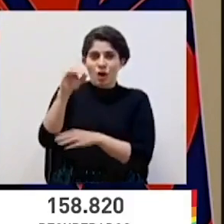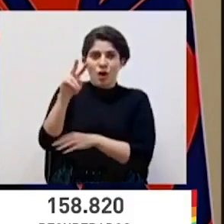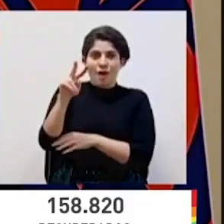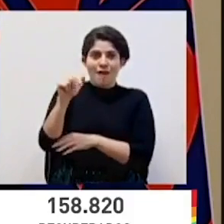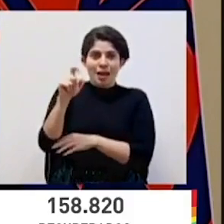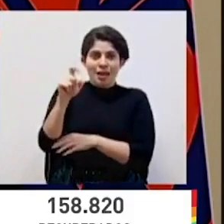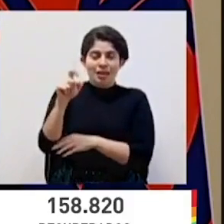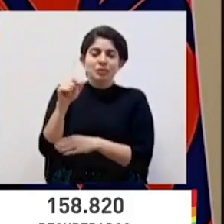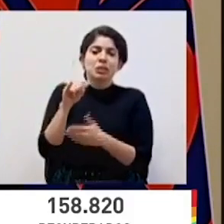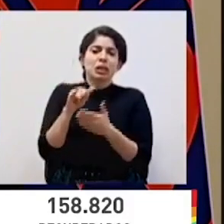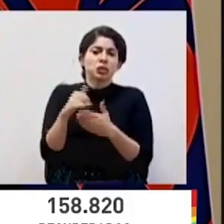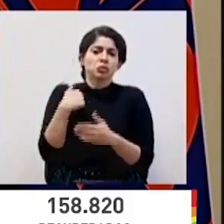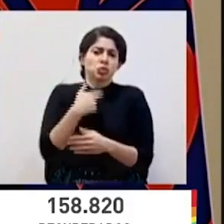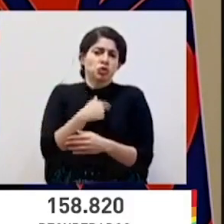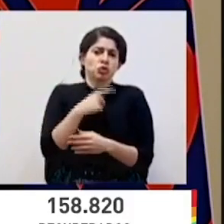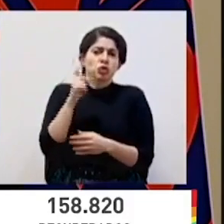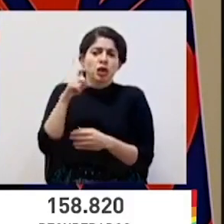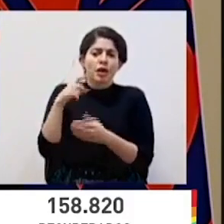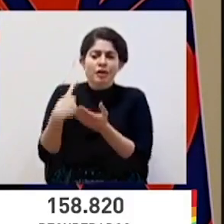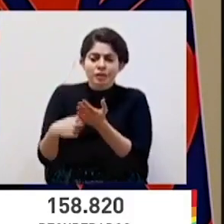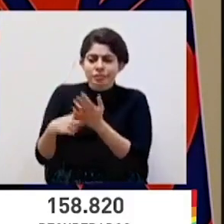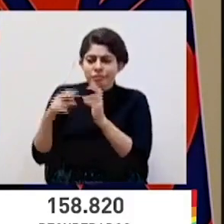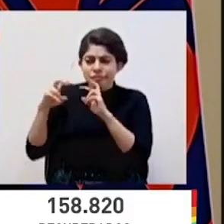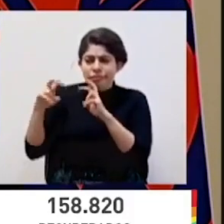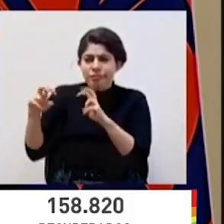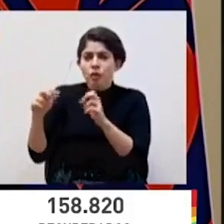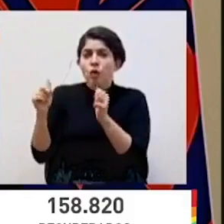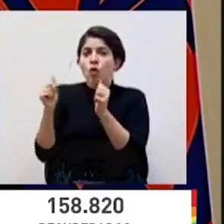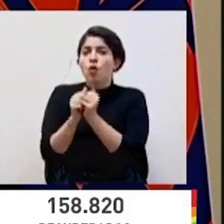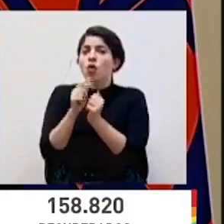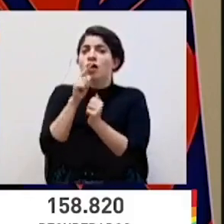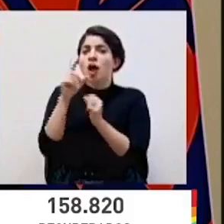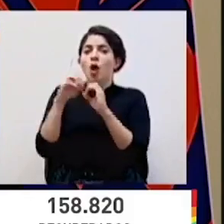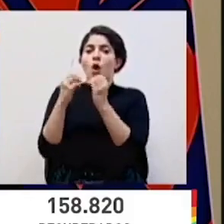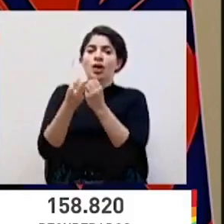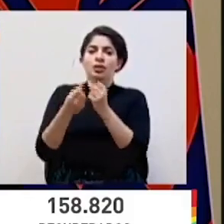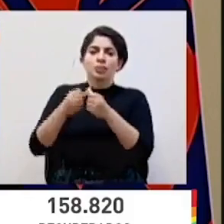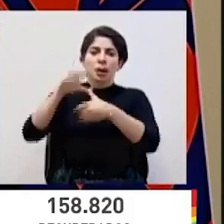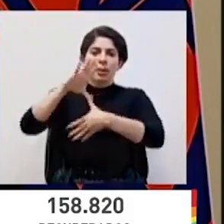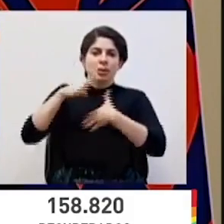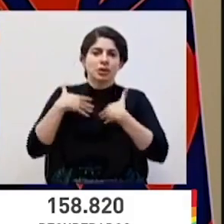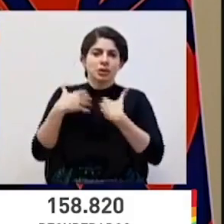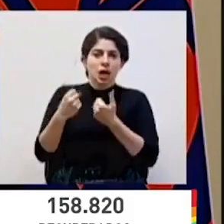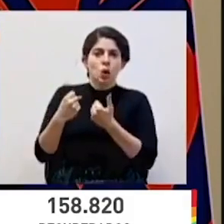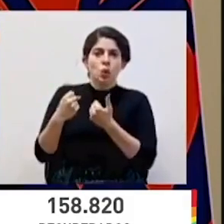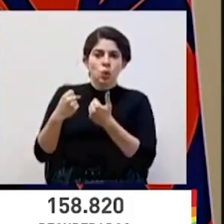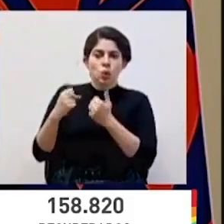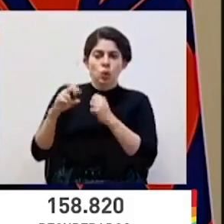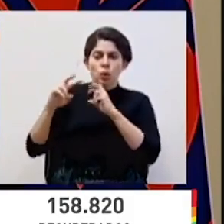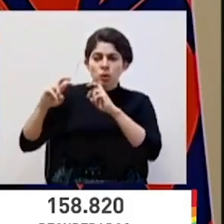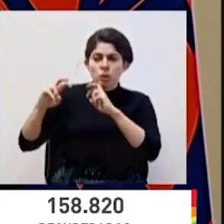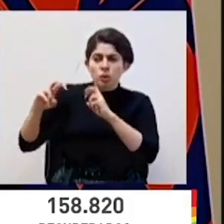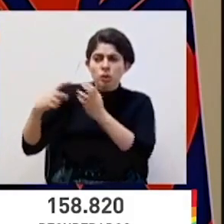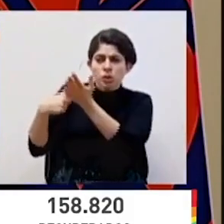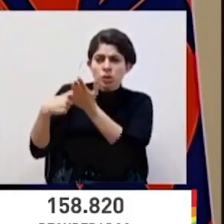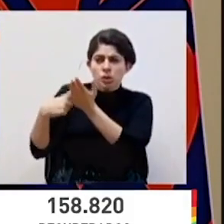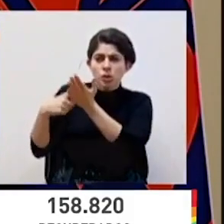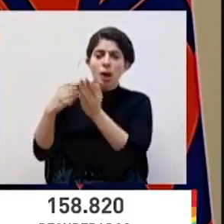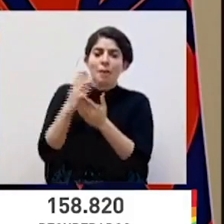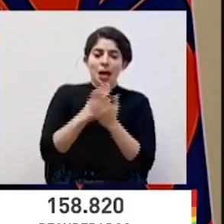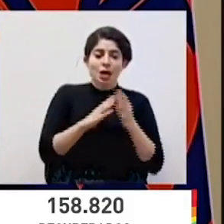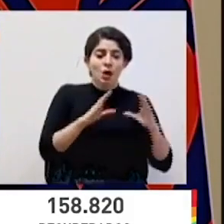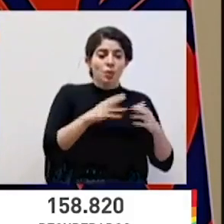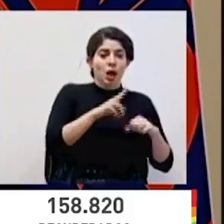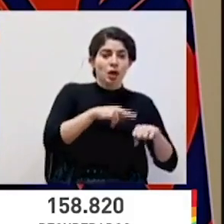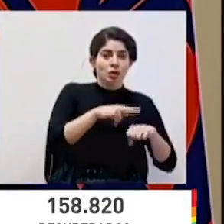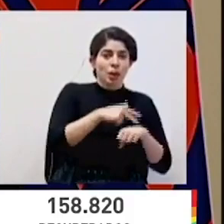lo tenemos que trabajar directamente con la Organización Panamericana de la Salud, con un análisis también de la Comisión Nacional de